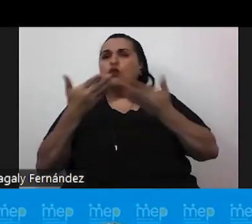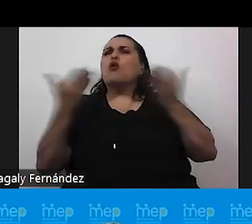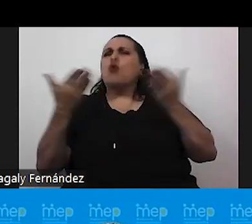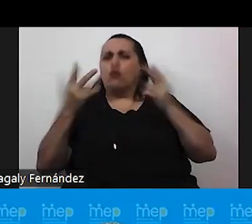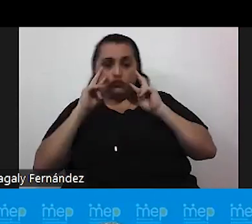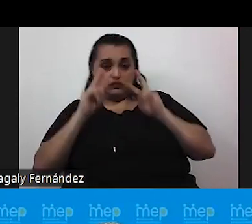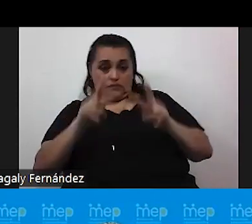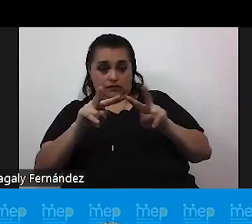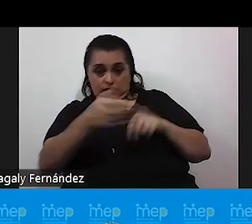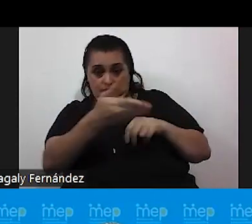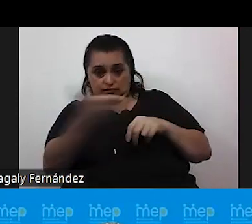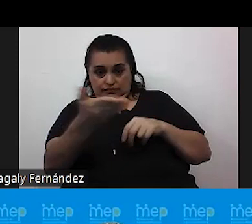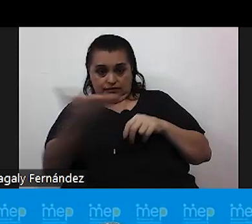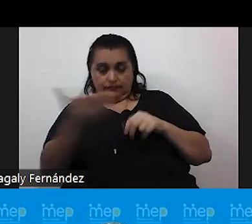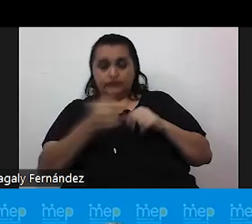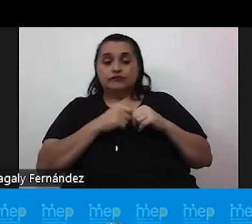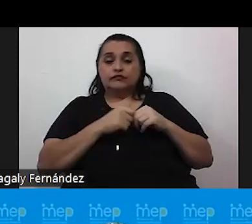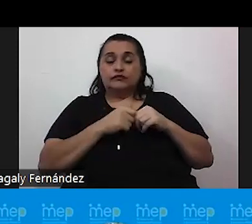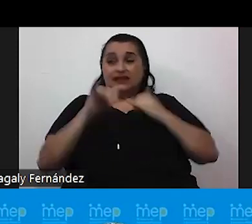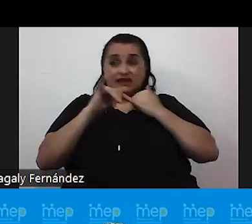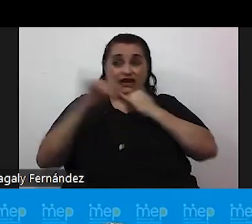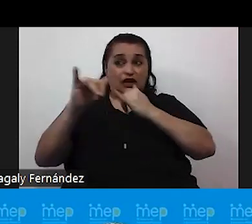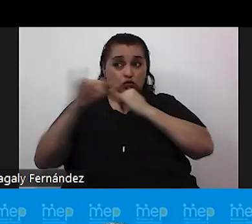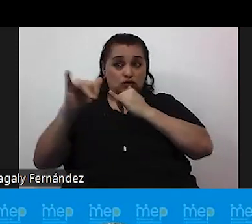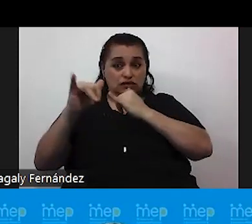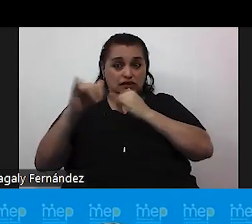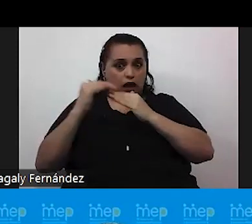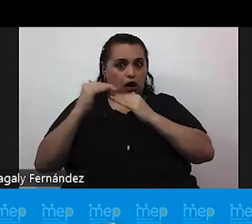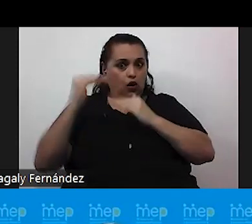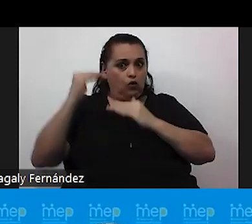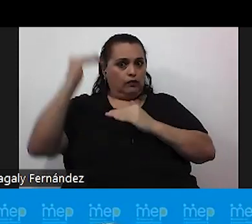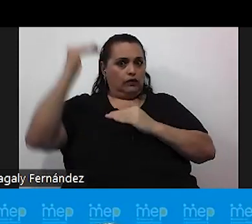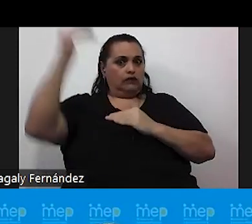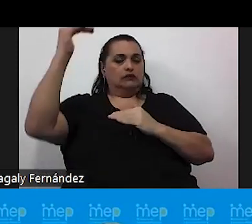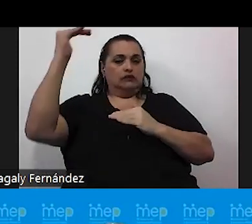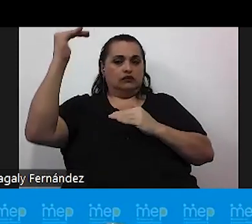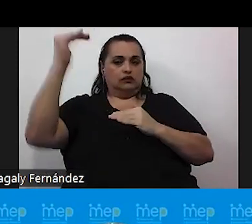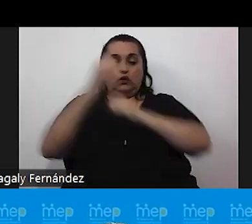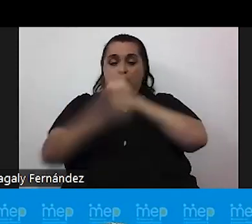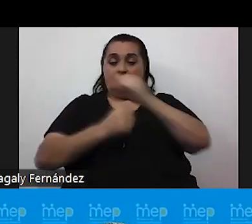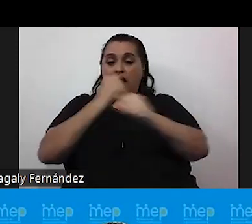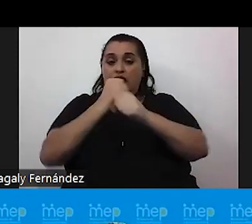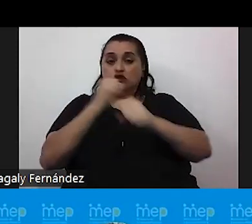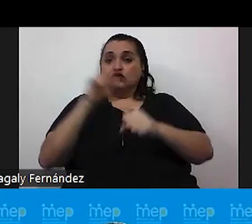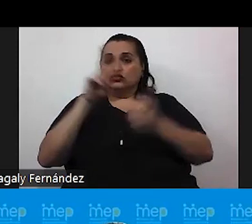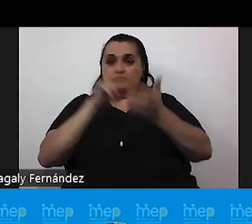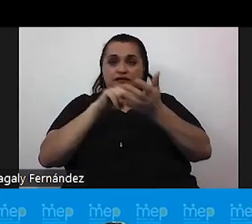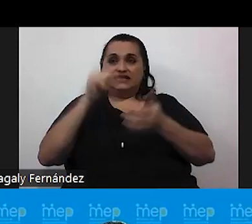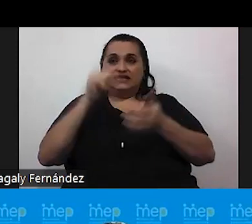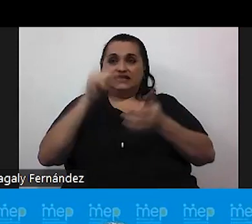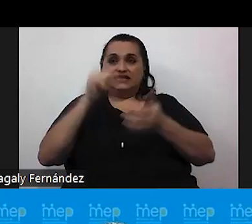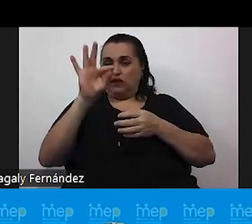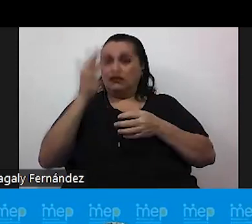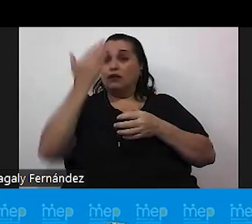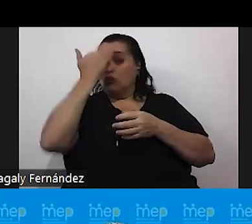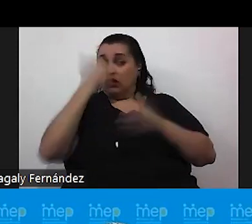observa que las denuncias empiezan a aumentar en el año 2019 porque el marco